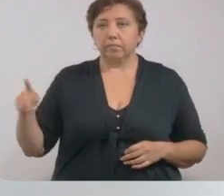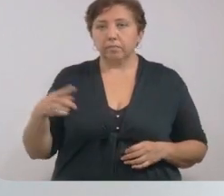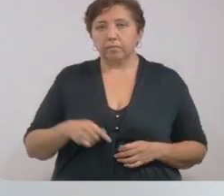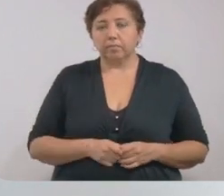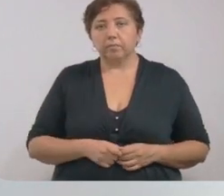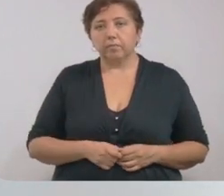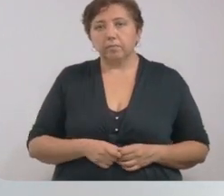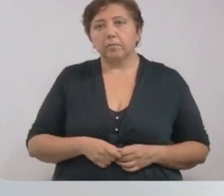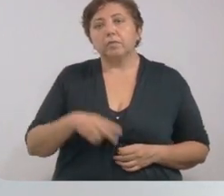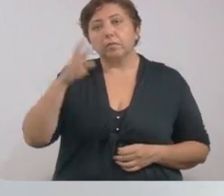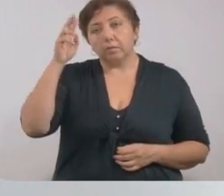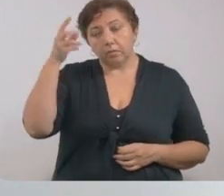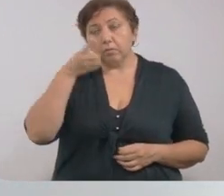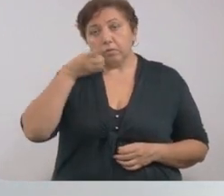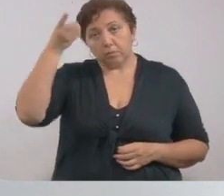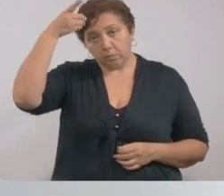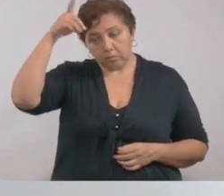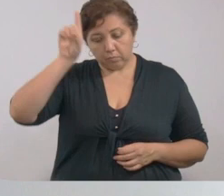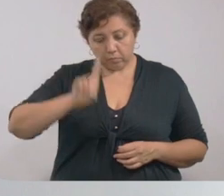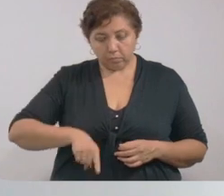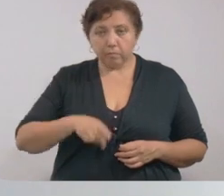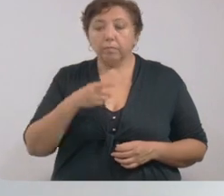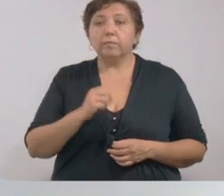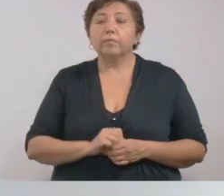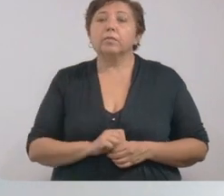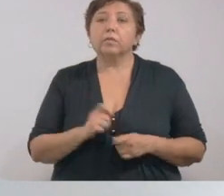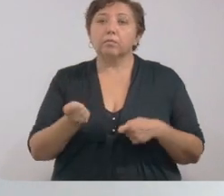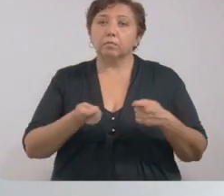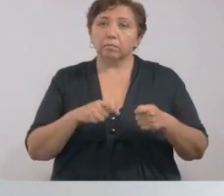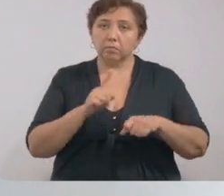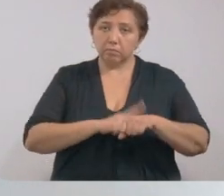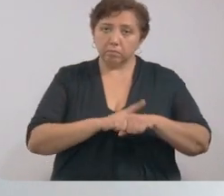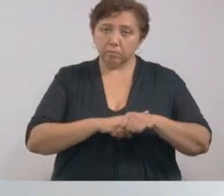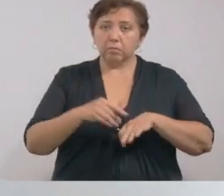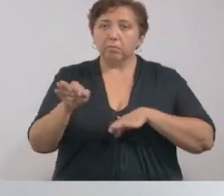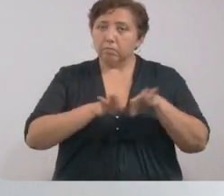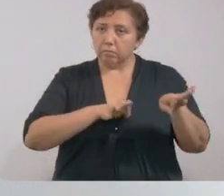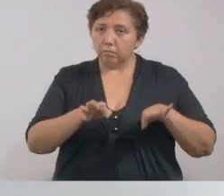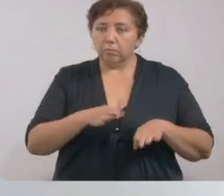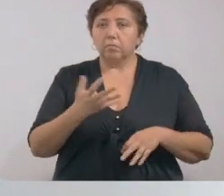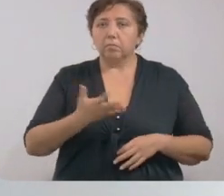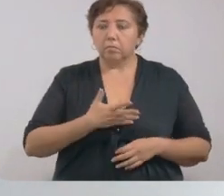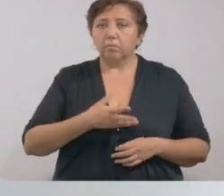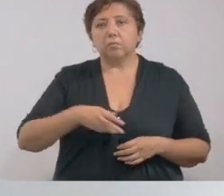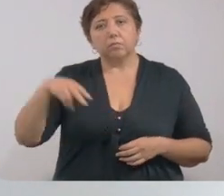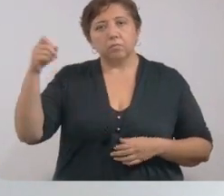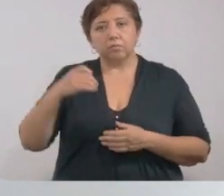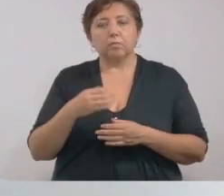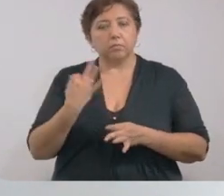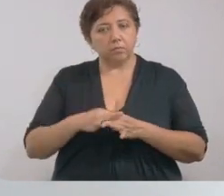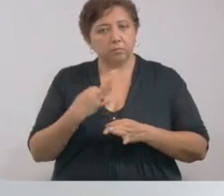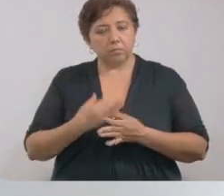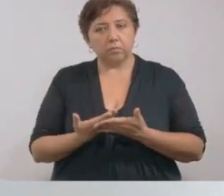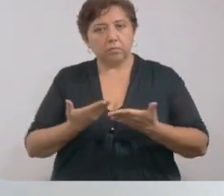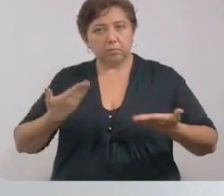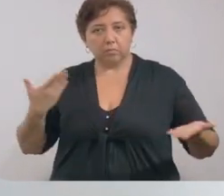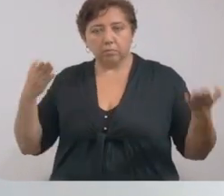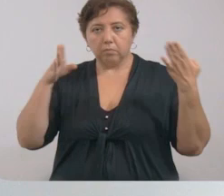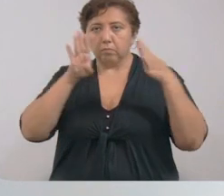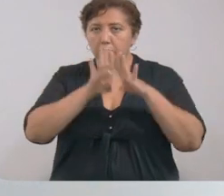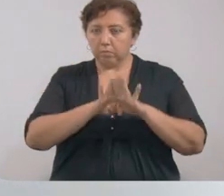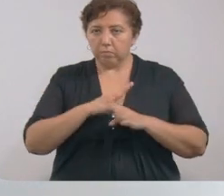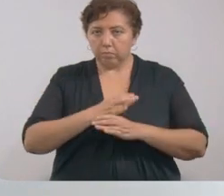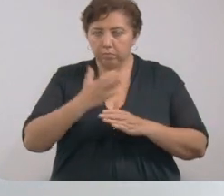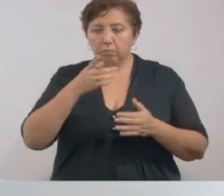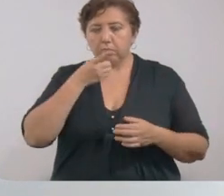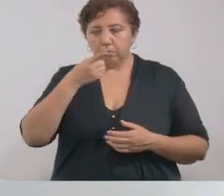administradores los responsables de ajustar los horarios laborales para que sus trabajadores tengan su salida a tiempo antes de los cierres